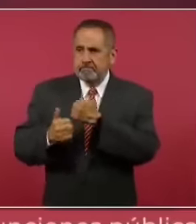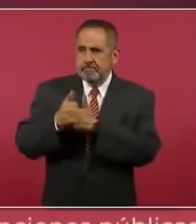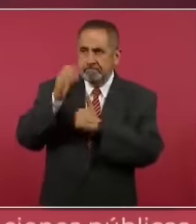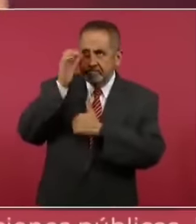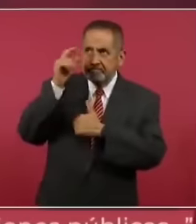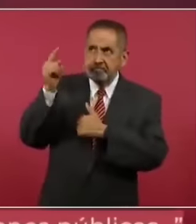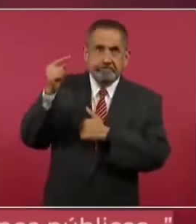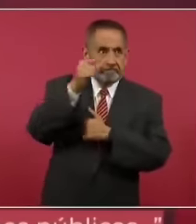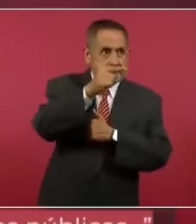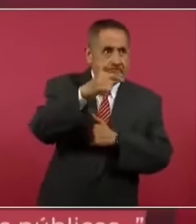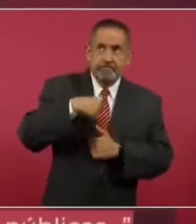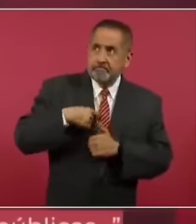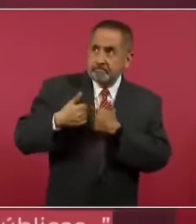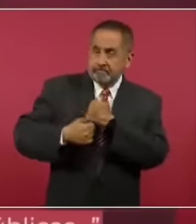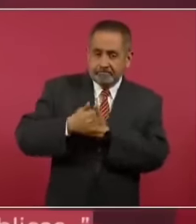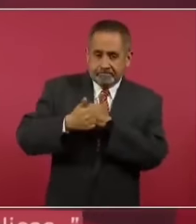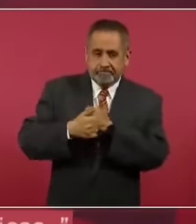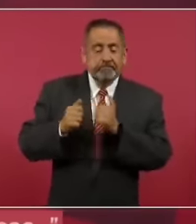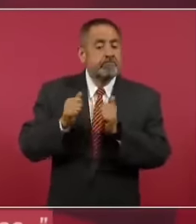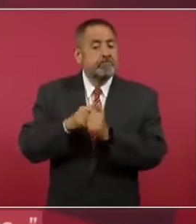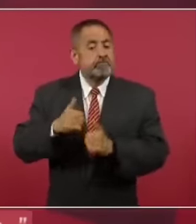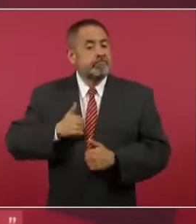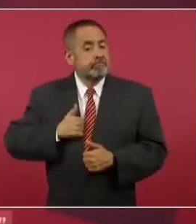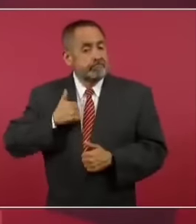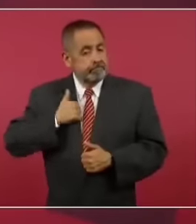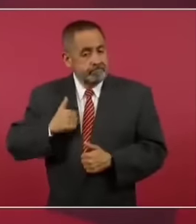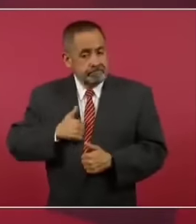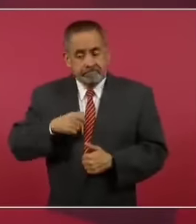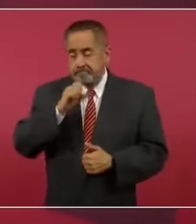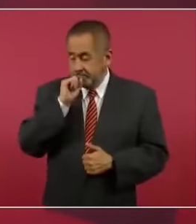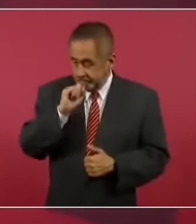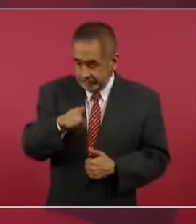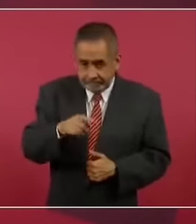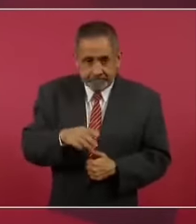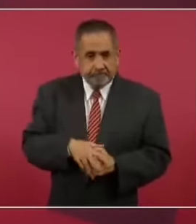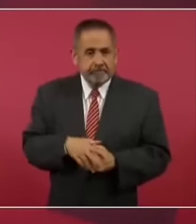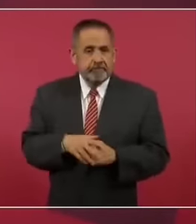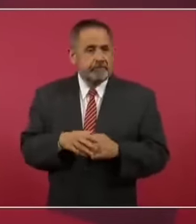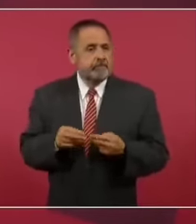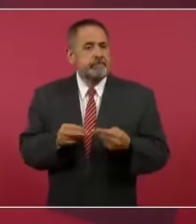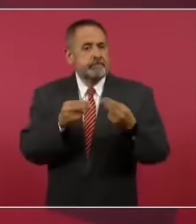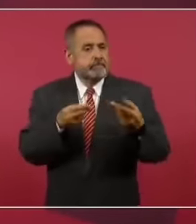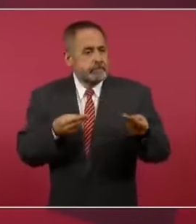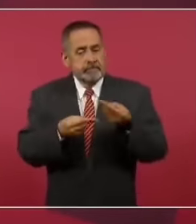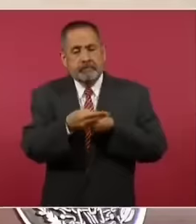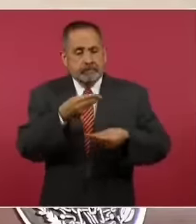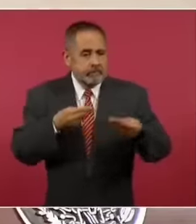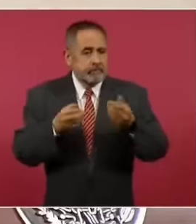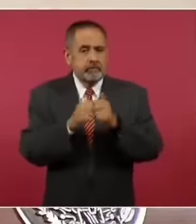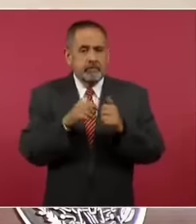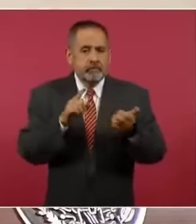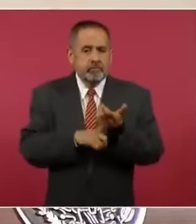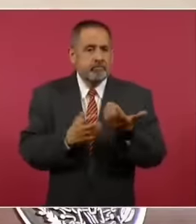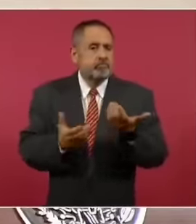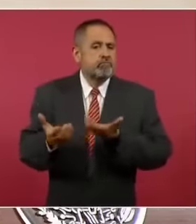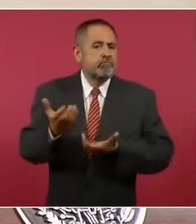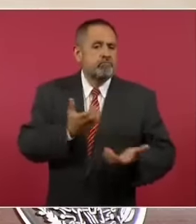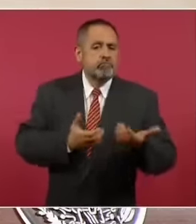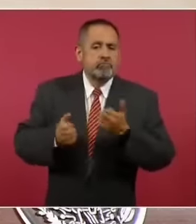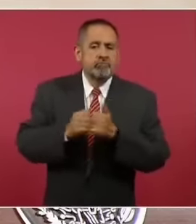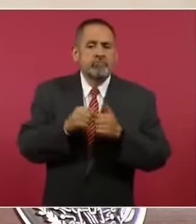con Canadá con relación al comercio